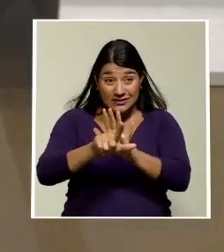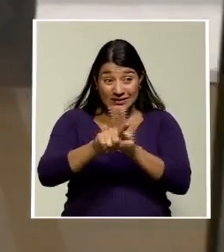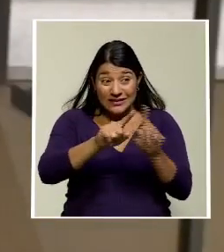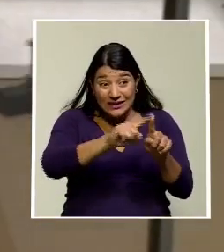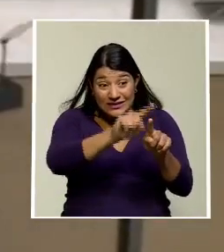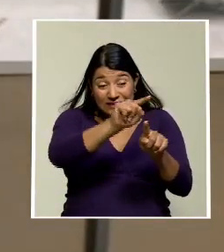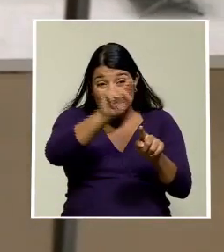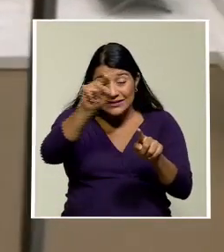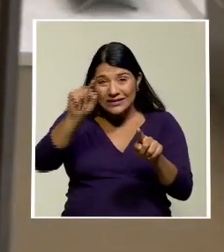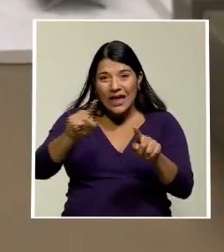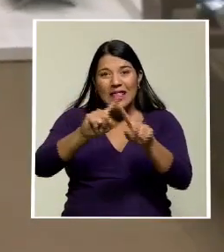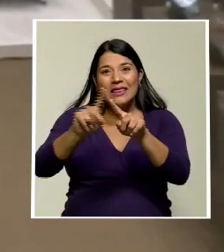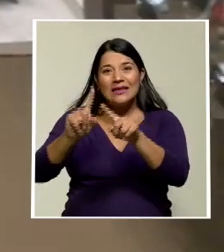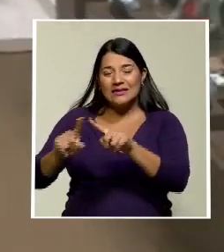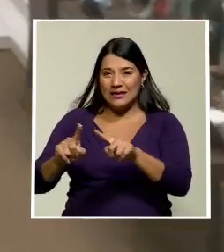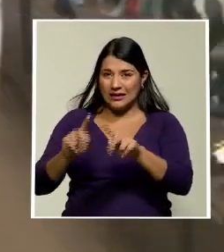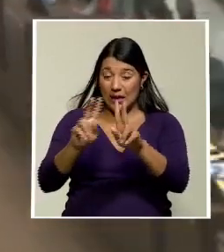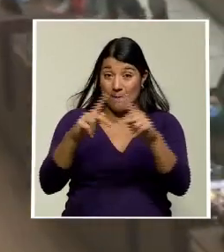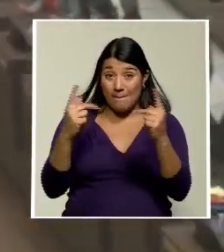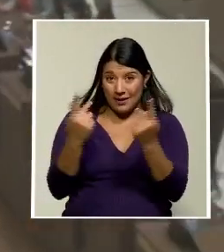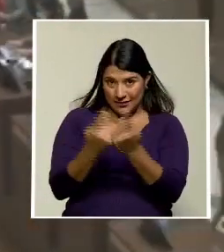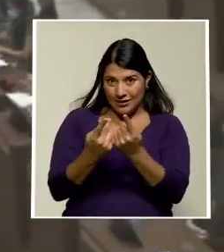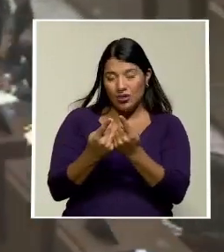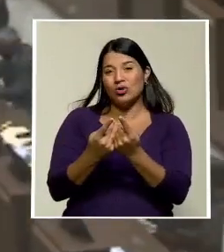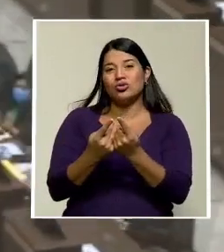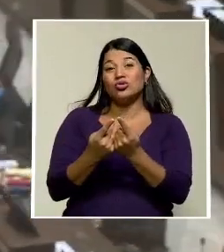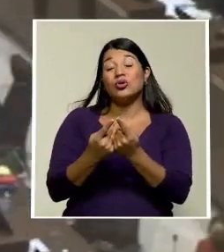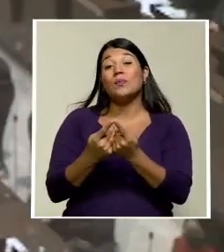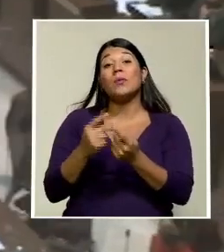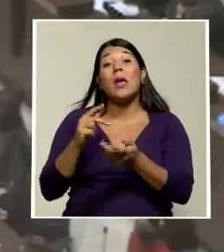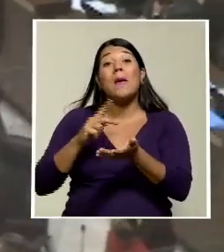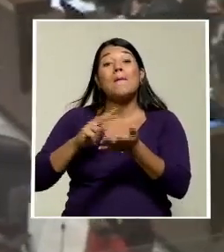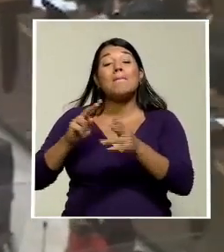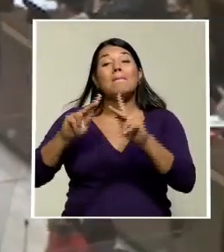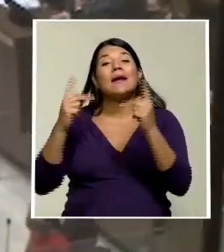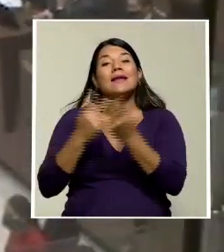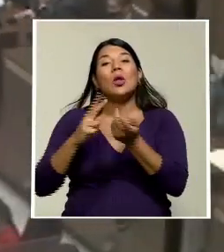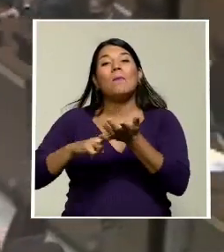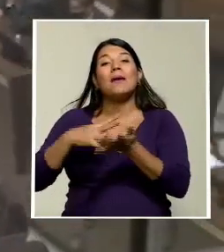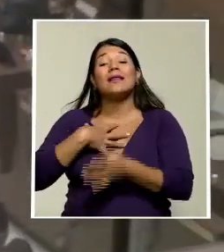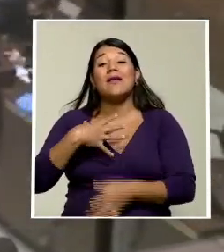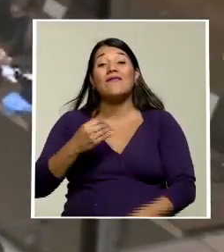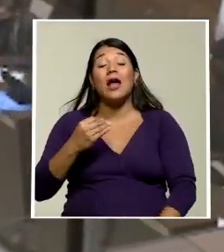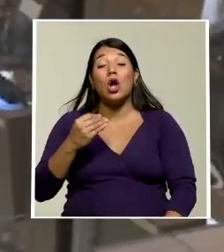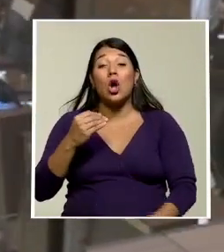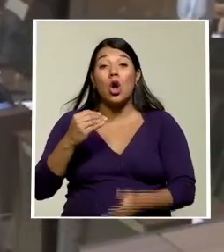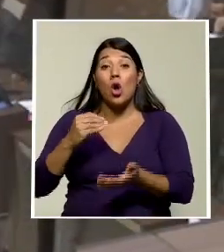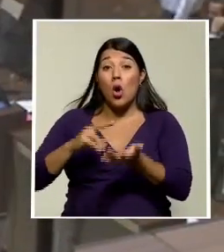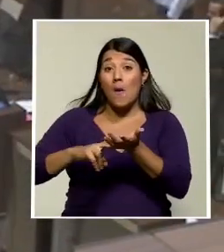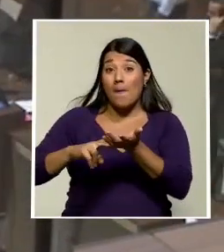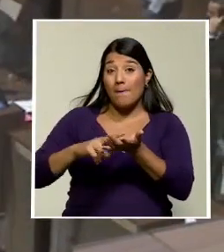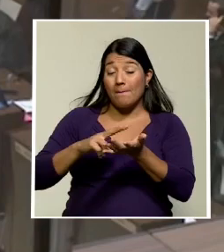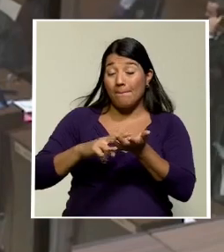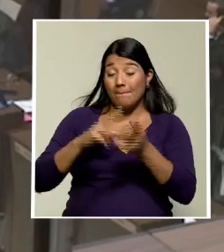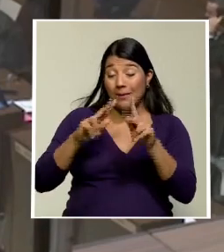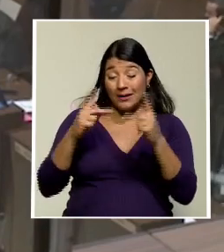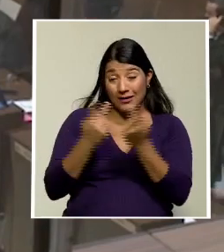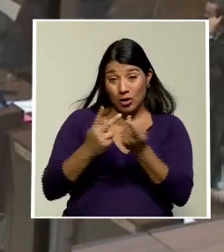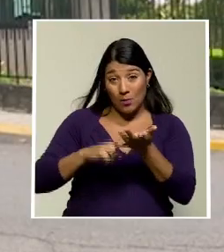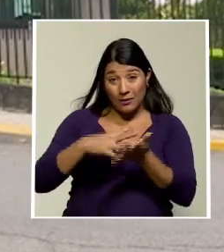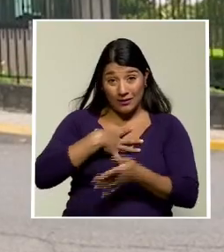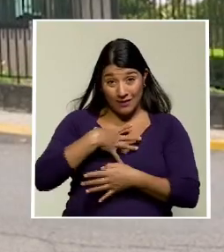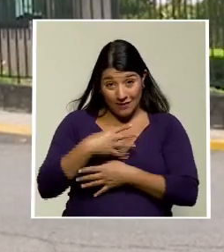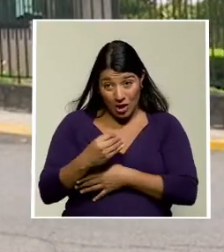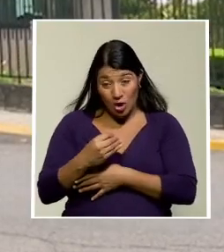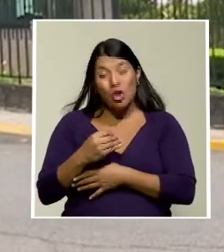convierte los 17 votos del Partido Liberación Nacional en vitales para lograr aprobar cualquier ley en el Congreso.